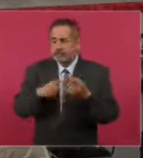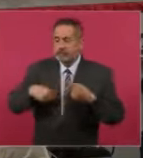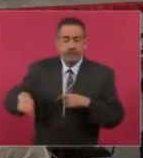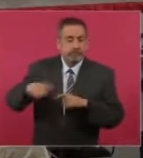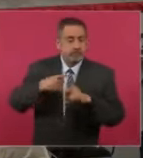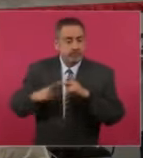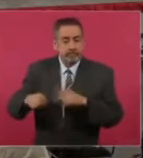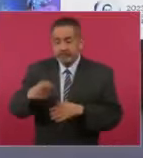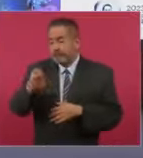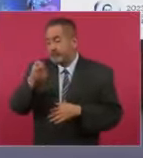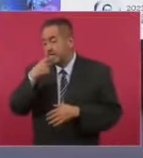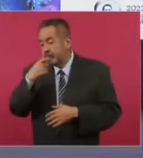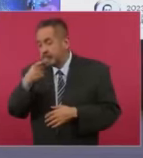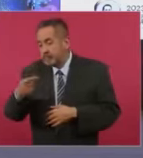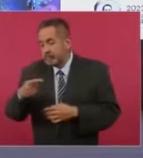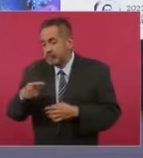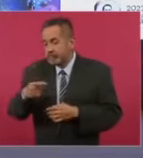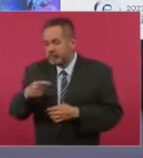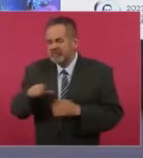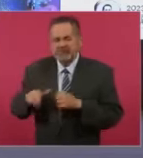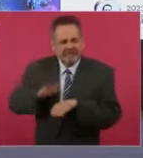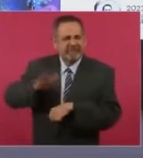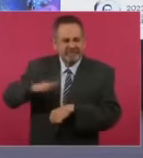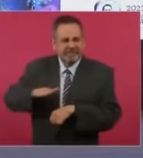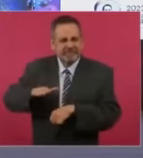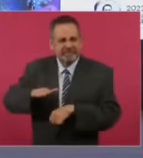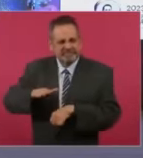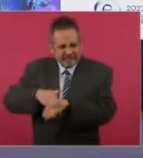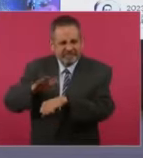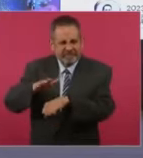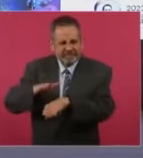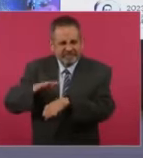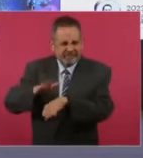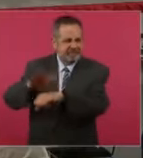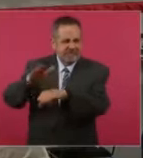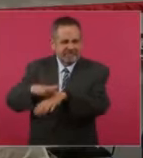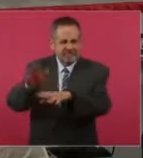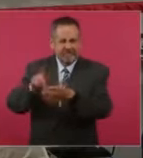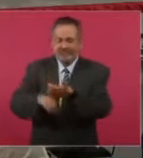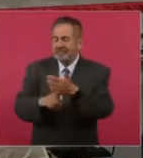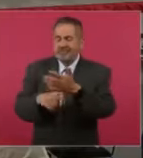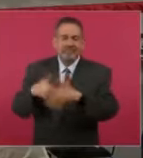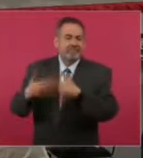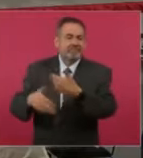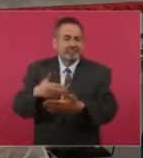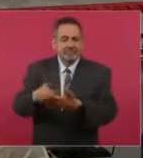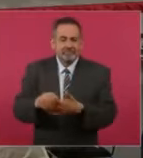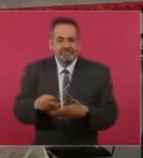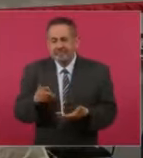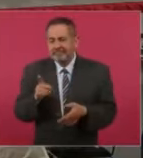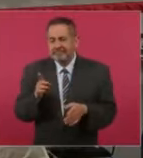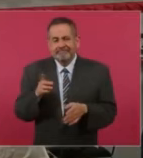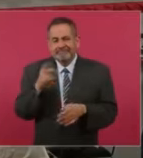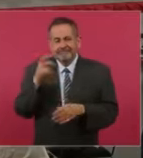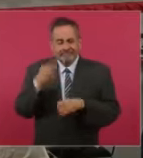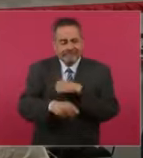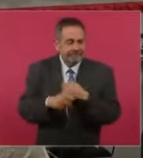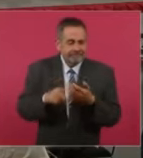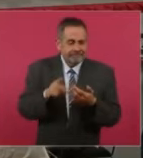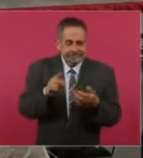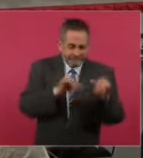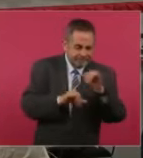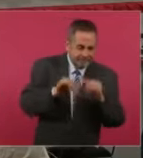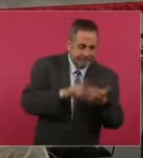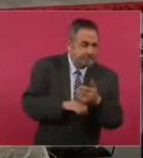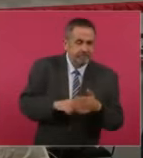de una droga puede llevar a la siguiente y a la siguiente, no por un efecto químico, por un efecto farmacológico, pero sí por un